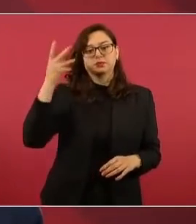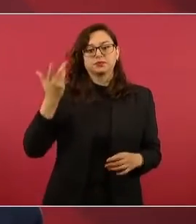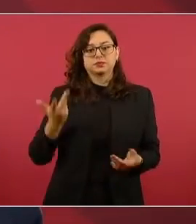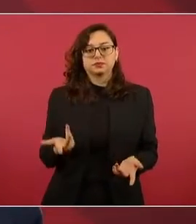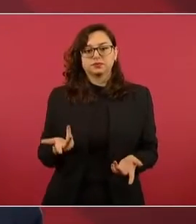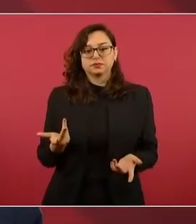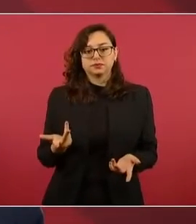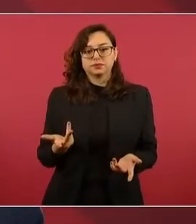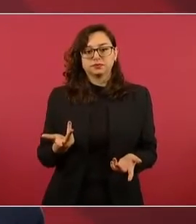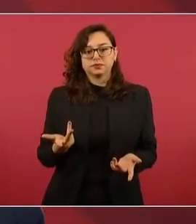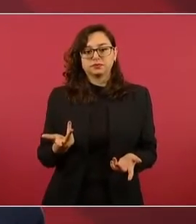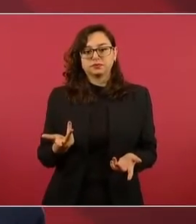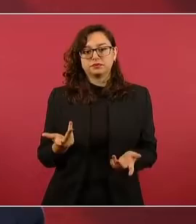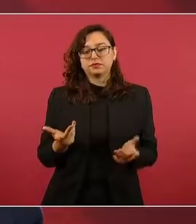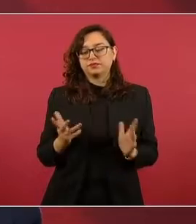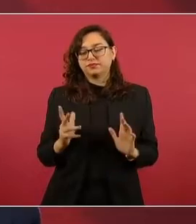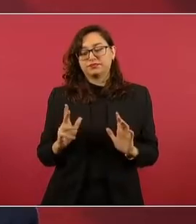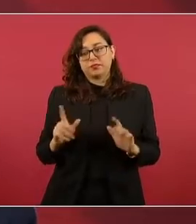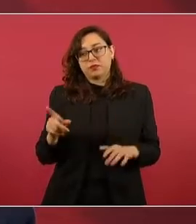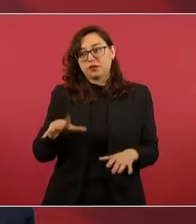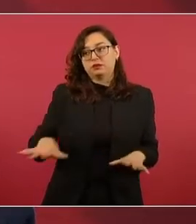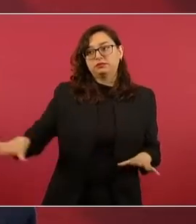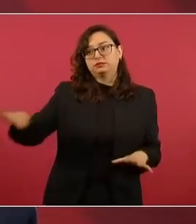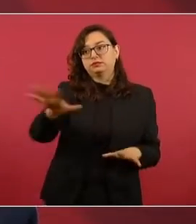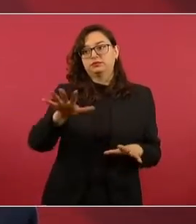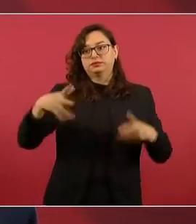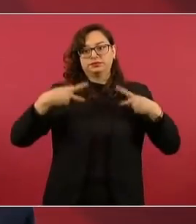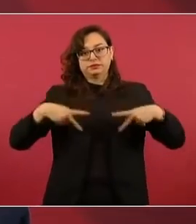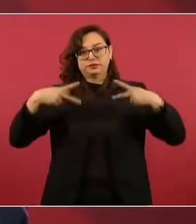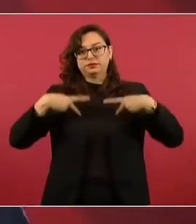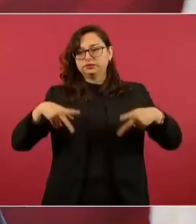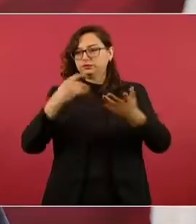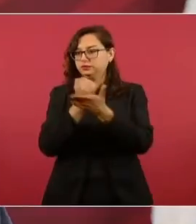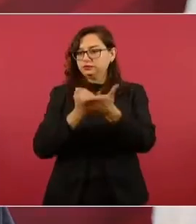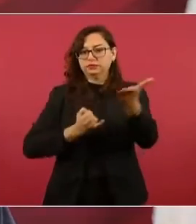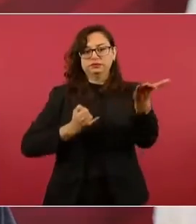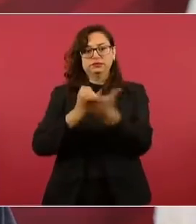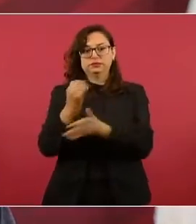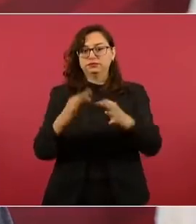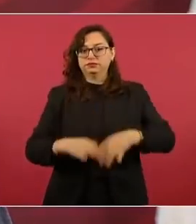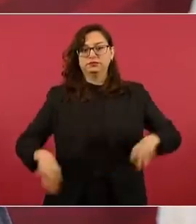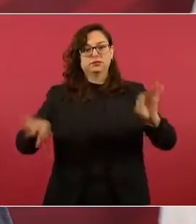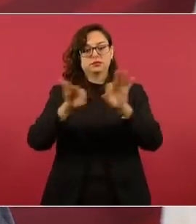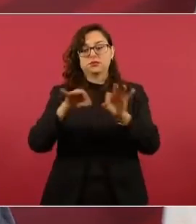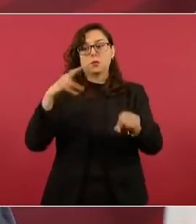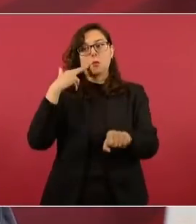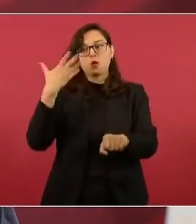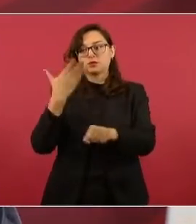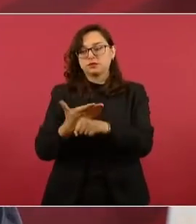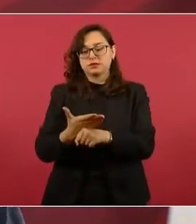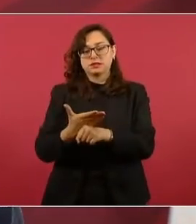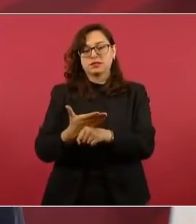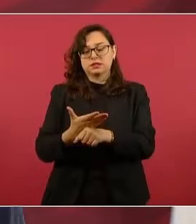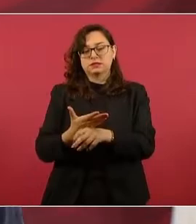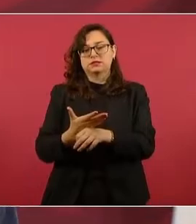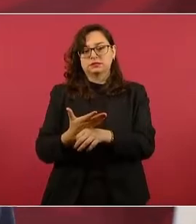radicaba la responsabilidad principal. Siempre he dicho que